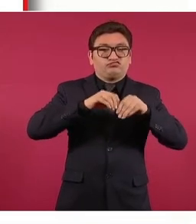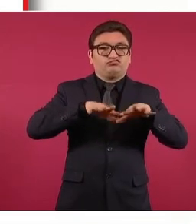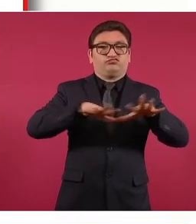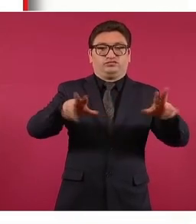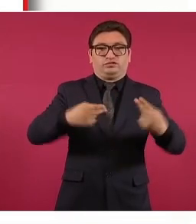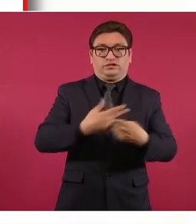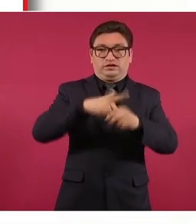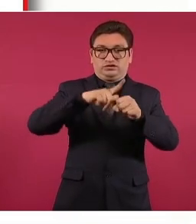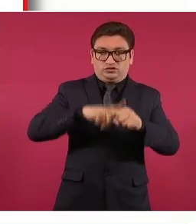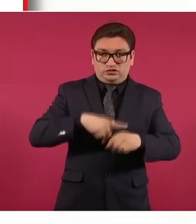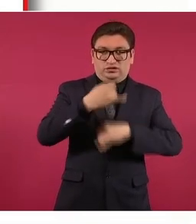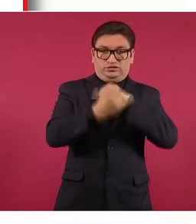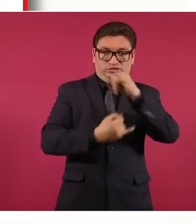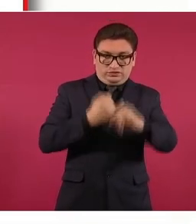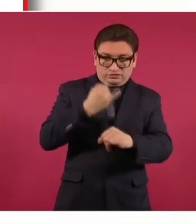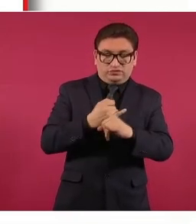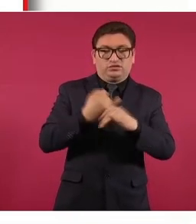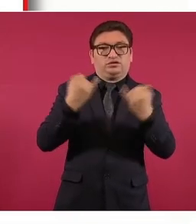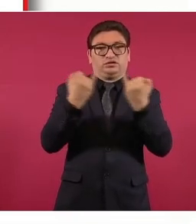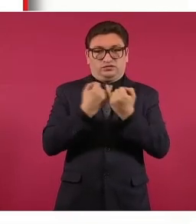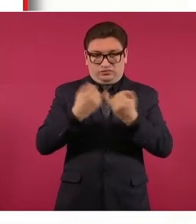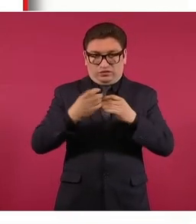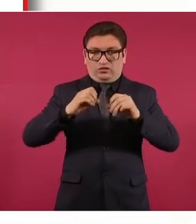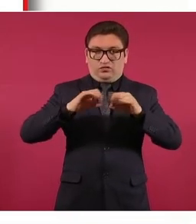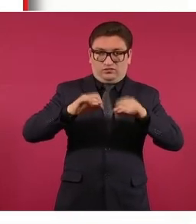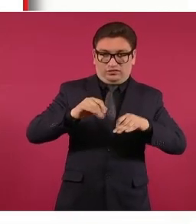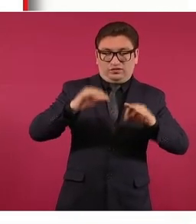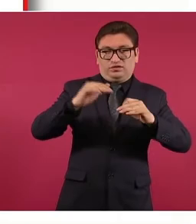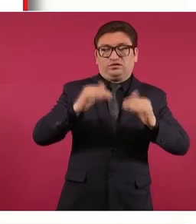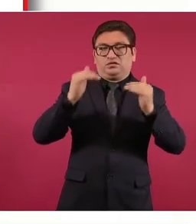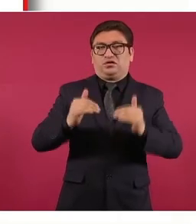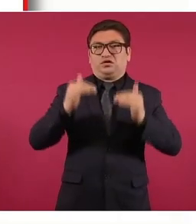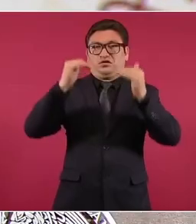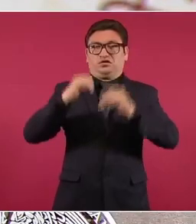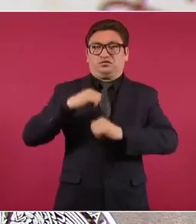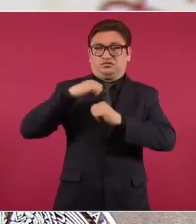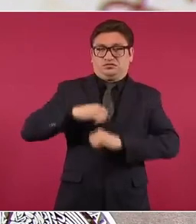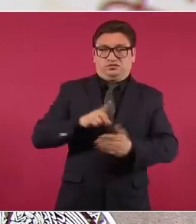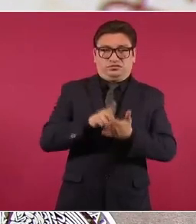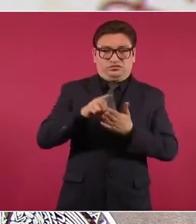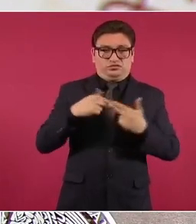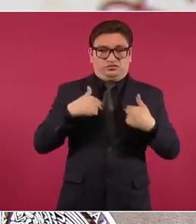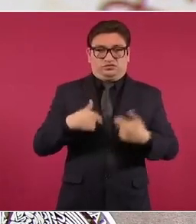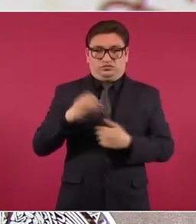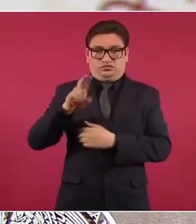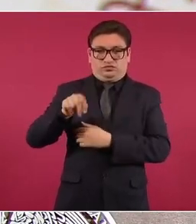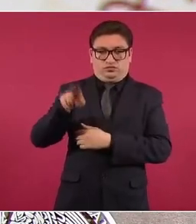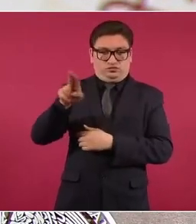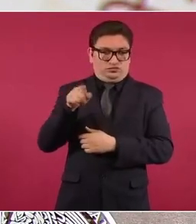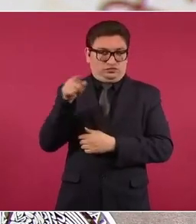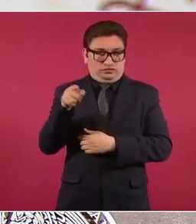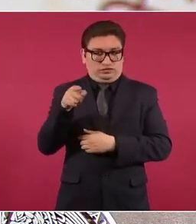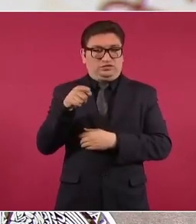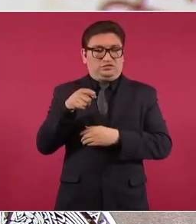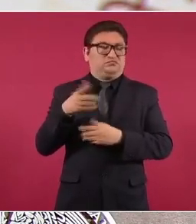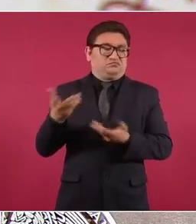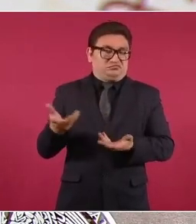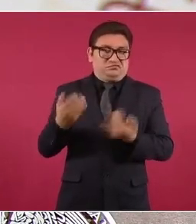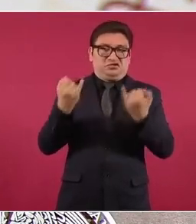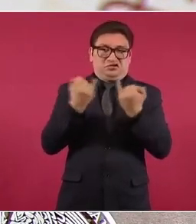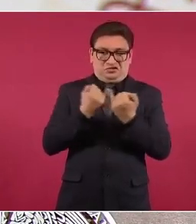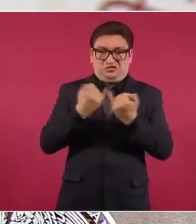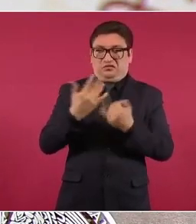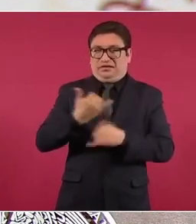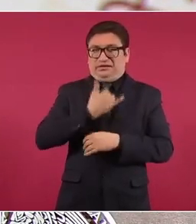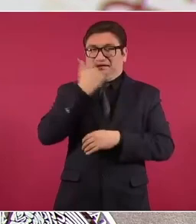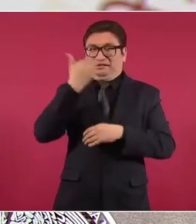internacionales, hasta la oficina en México del Alto Comisionado para los Derechos Humanos de la ONU cayó en el